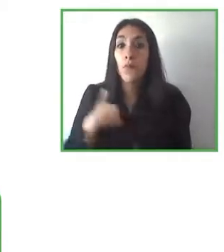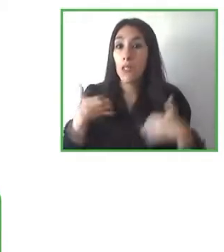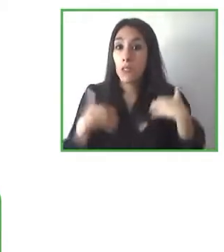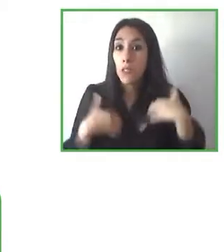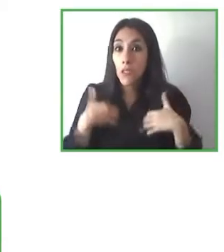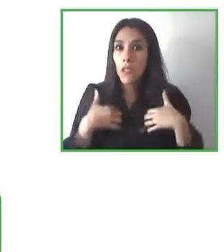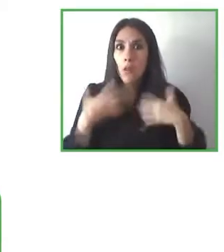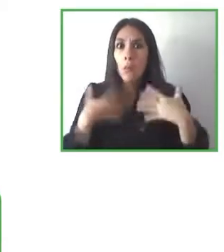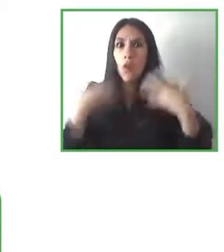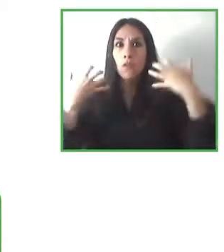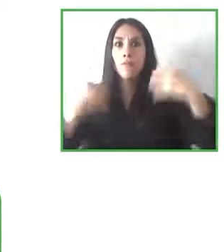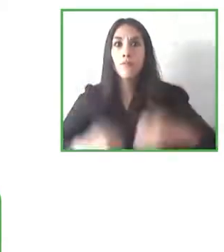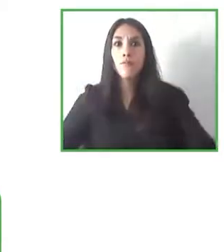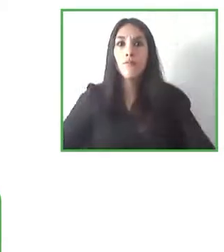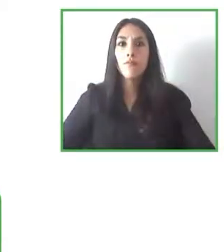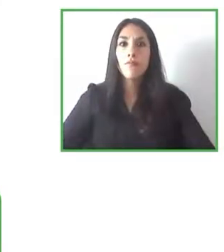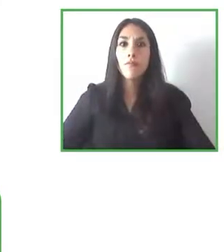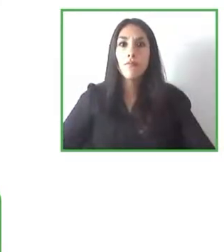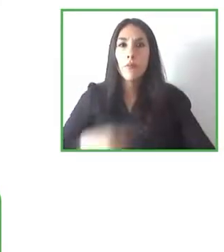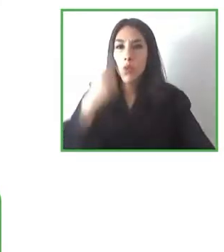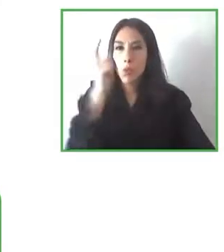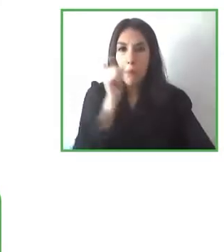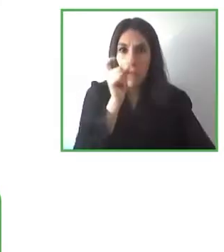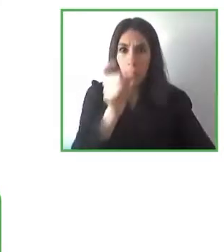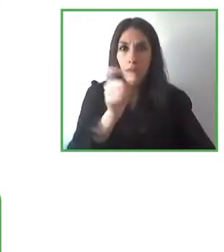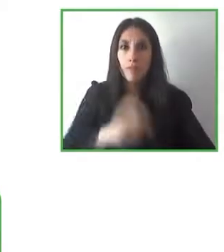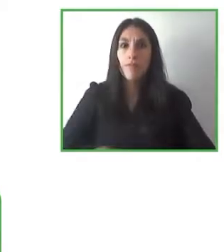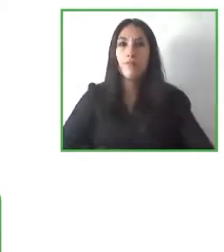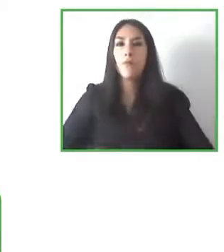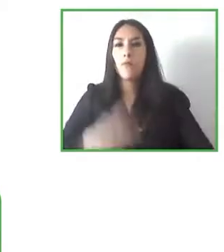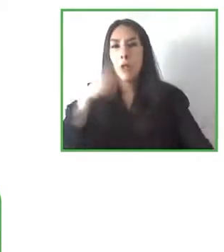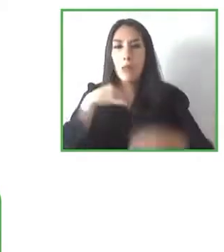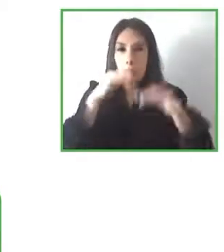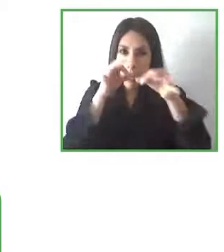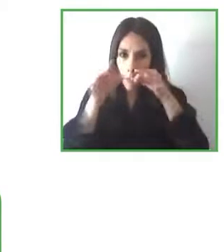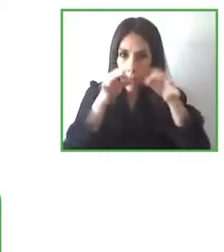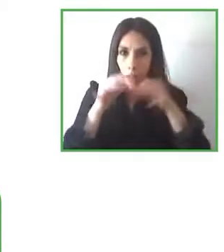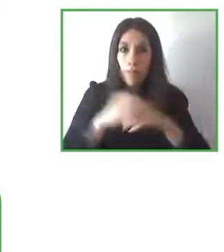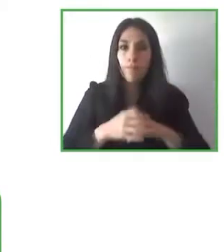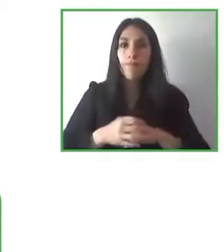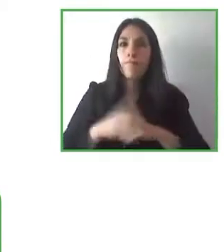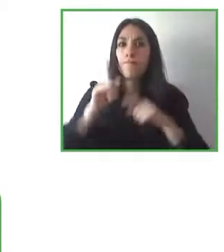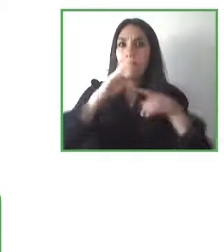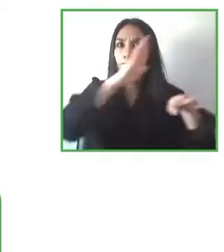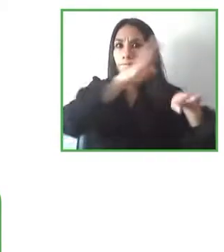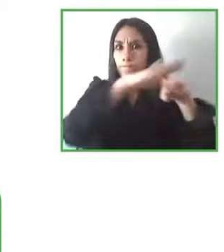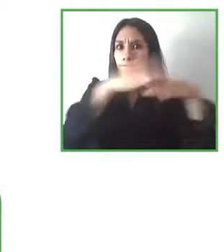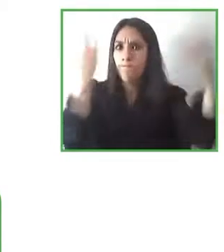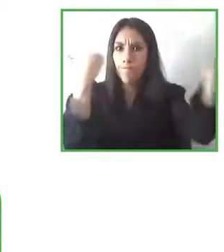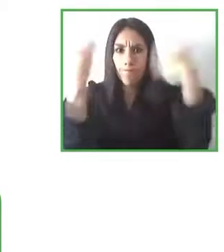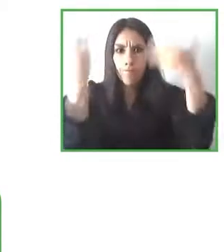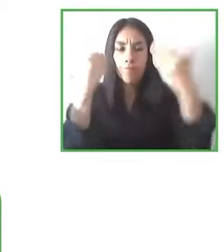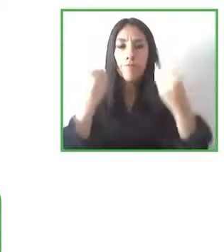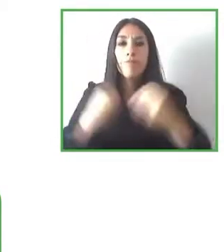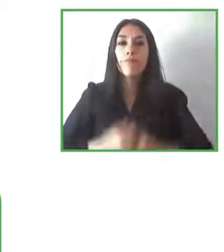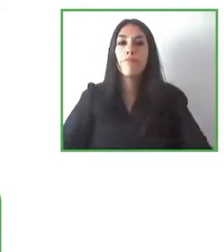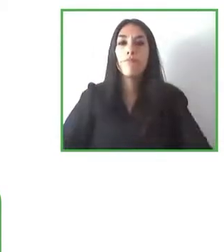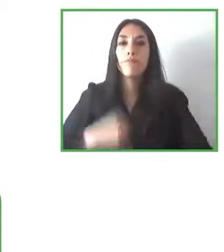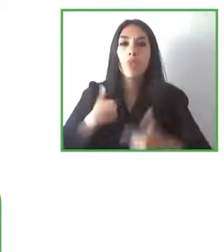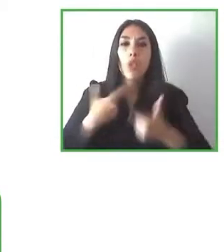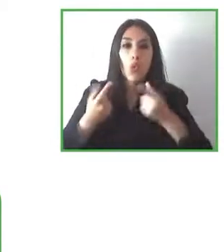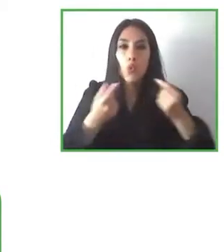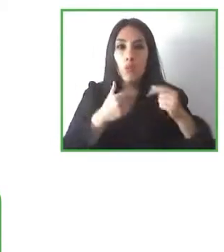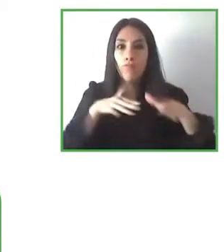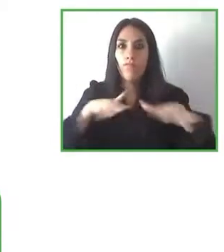acción intentemos desarrollar y diseñar cosas más inclusivas y tomar en cuenta a todas las personas